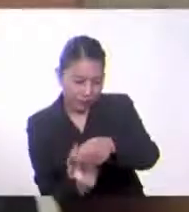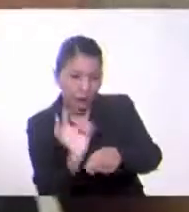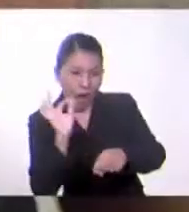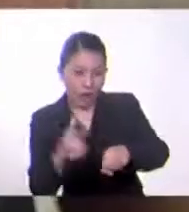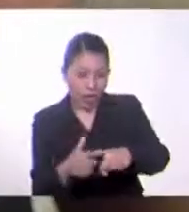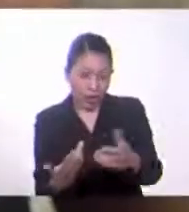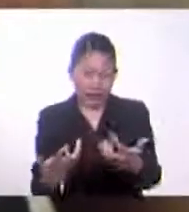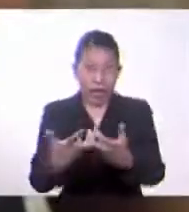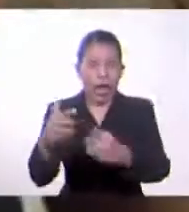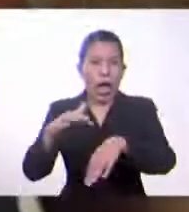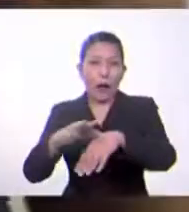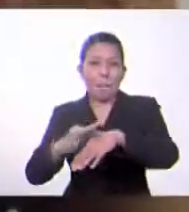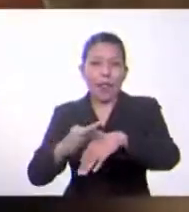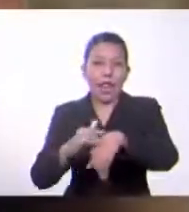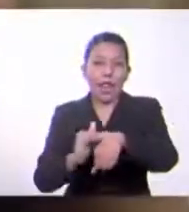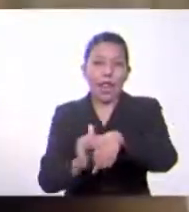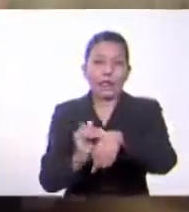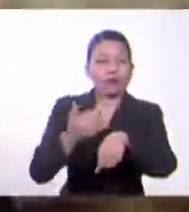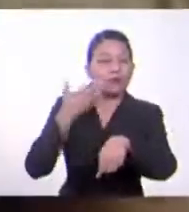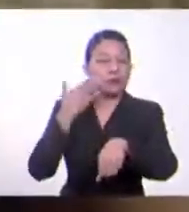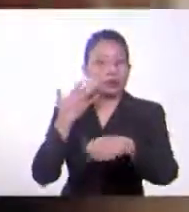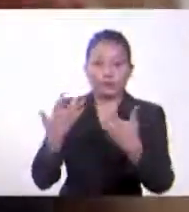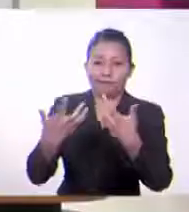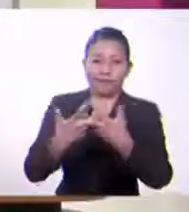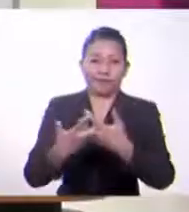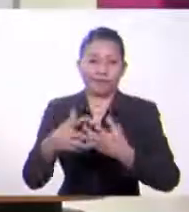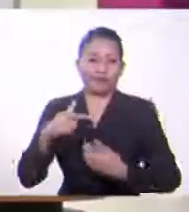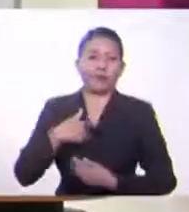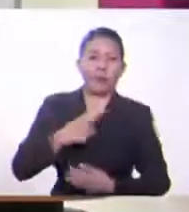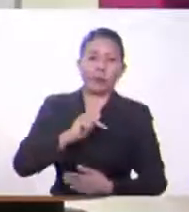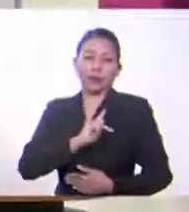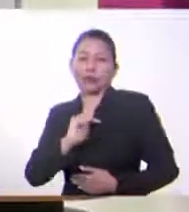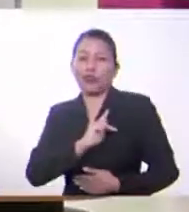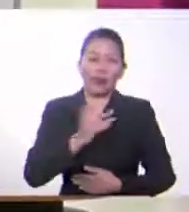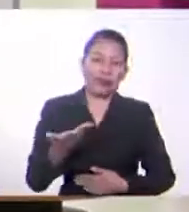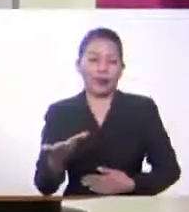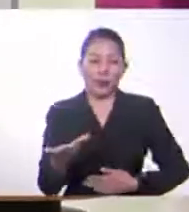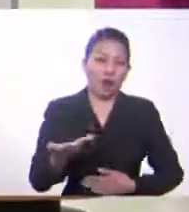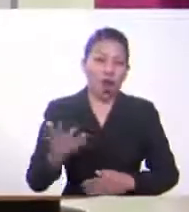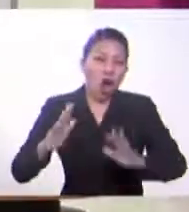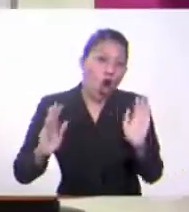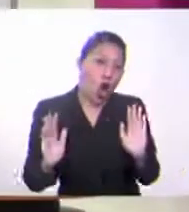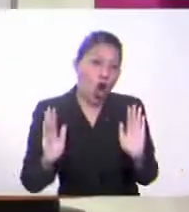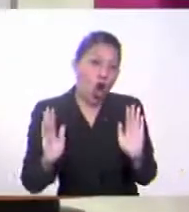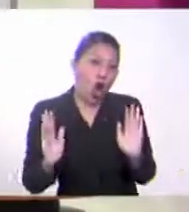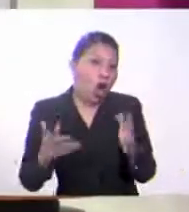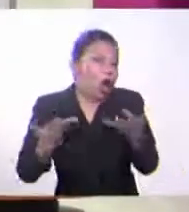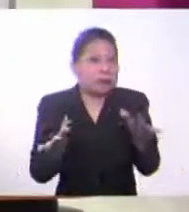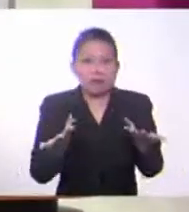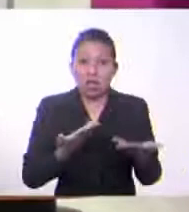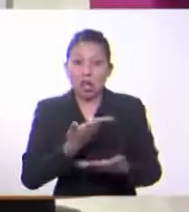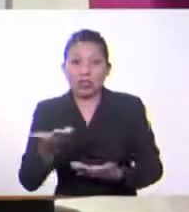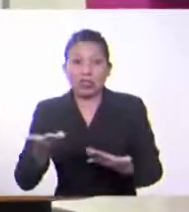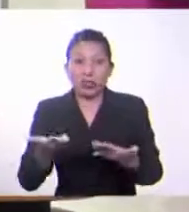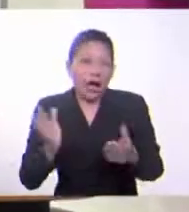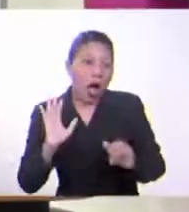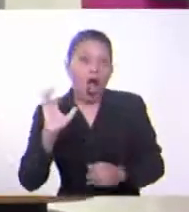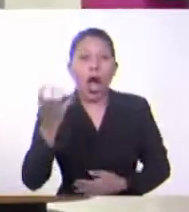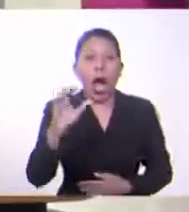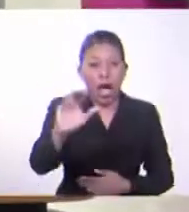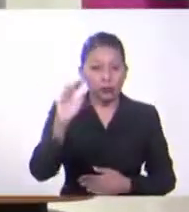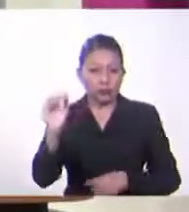tono de piel, le da con su personalidad. O si prefiere, usted es algo más extrovertida, puede ser este azulito, mire.